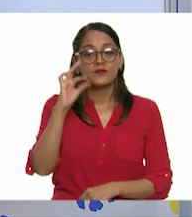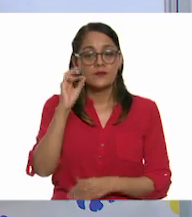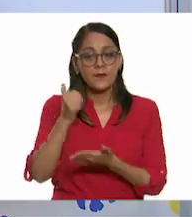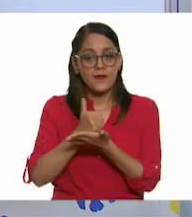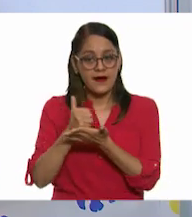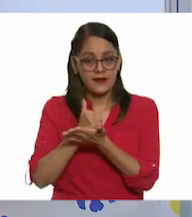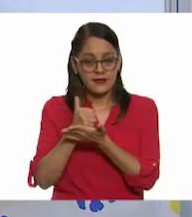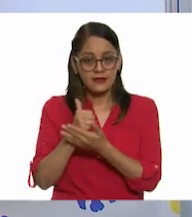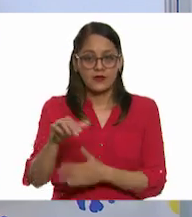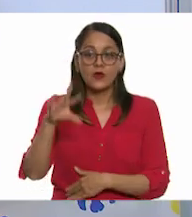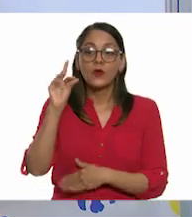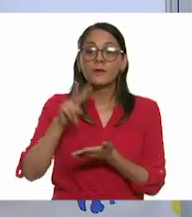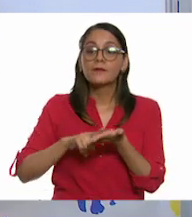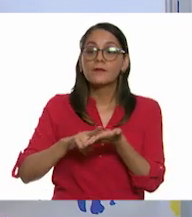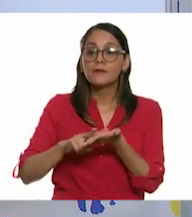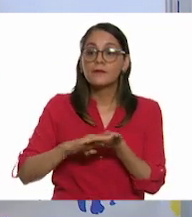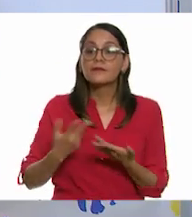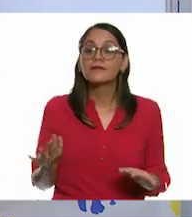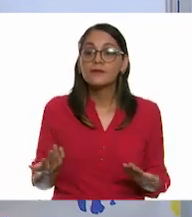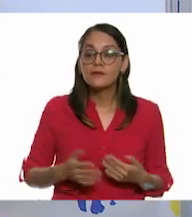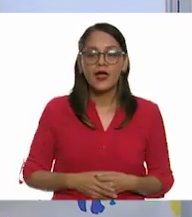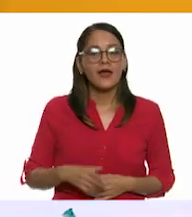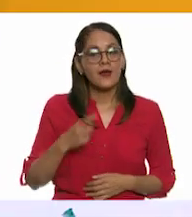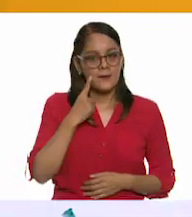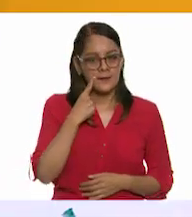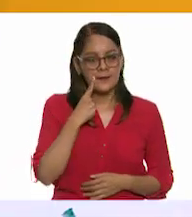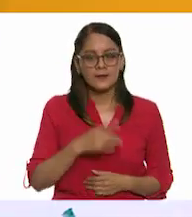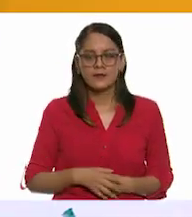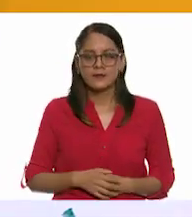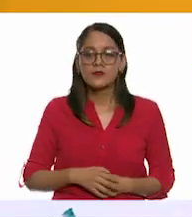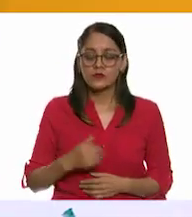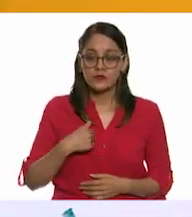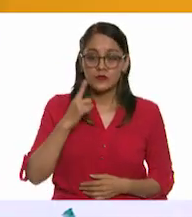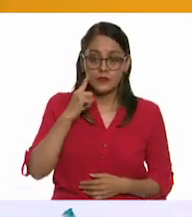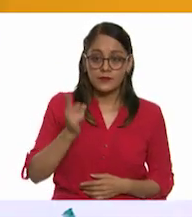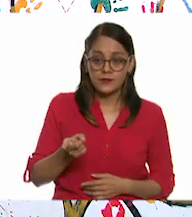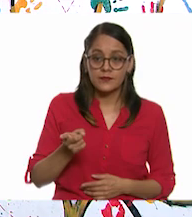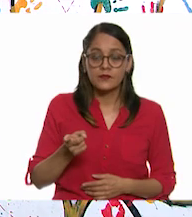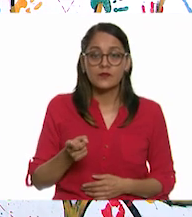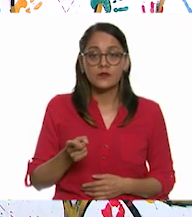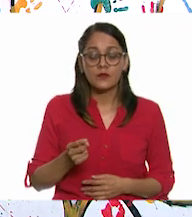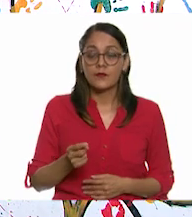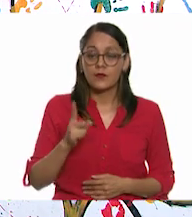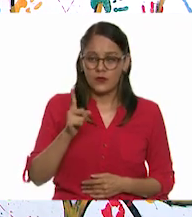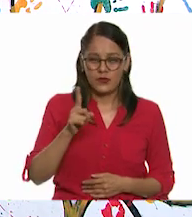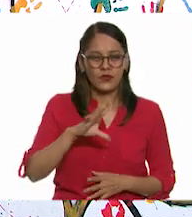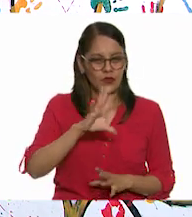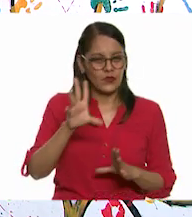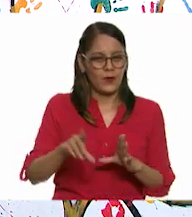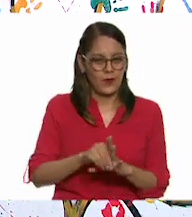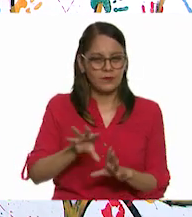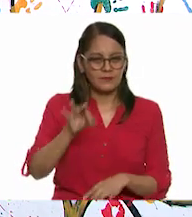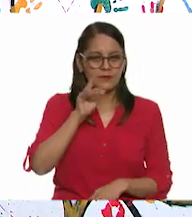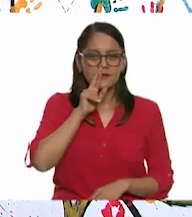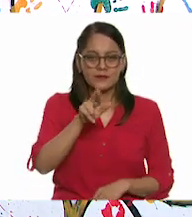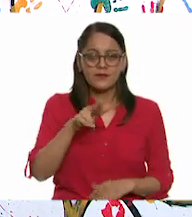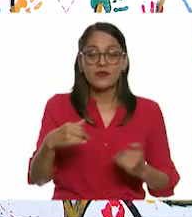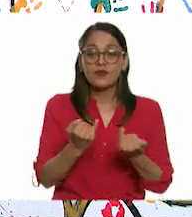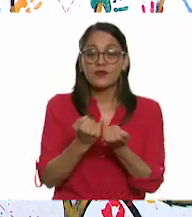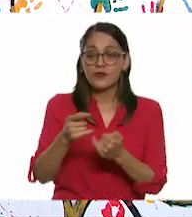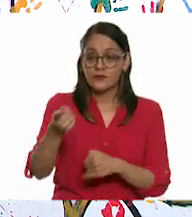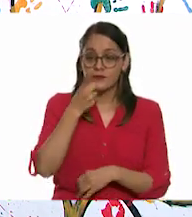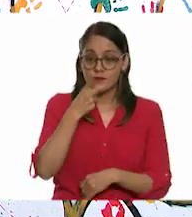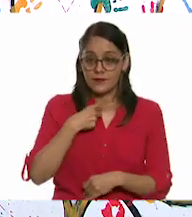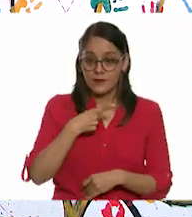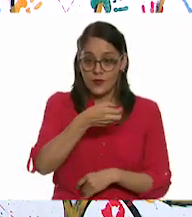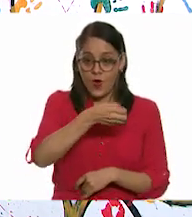o el segmento verde. Ah, pues mira, de hecho hasta resolvieron de un golpe todo. Así tal cual como los